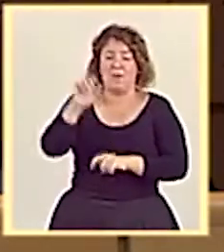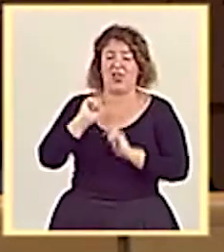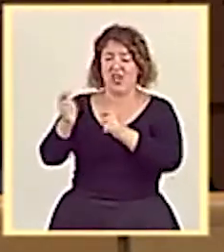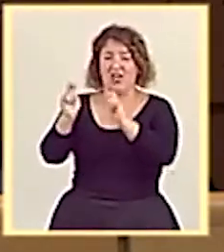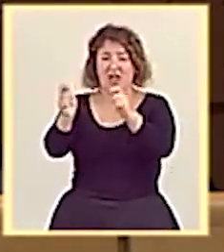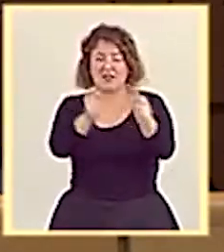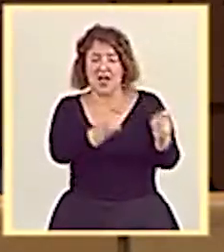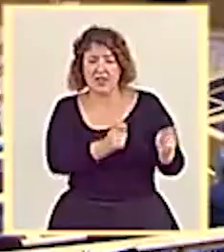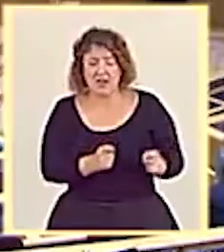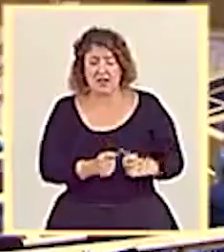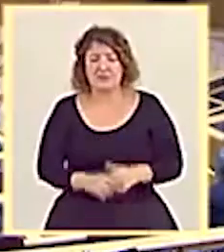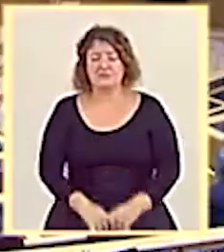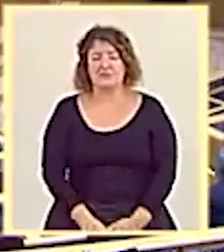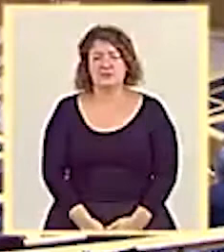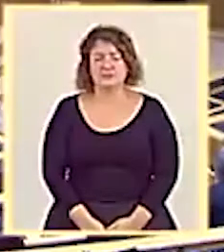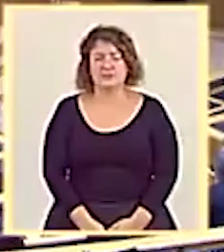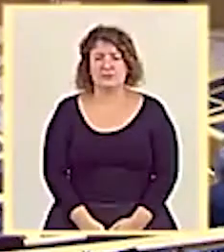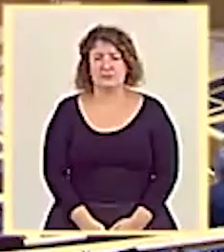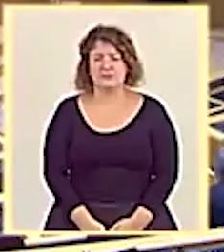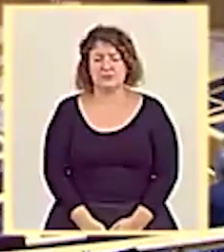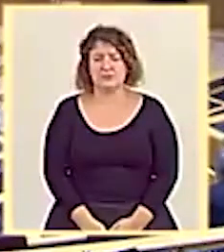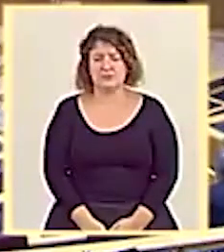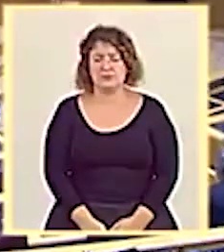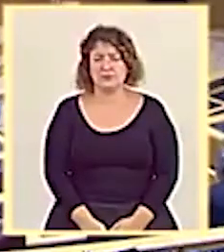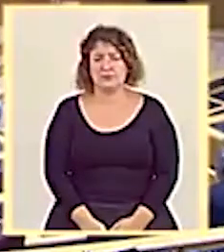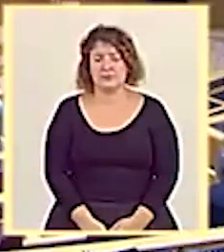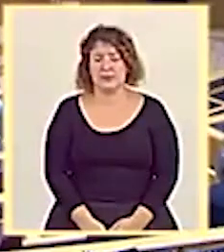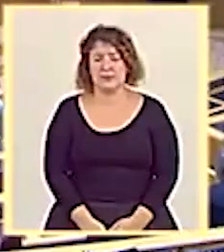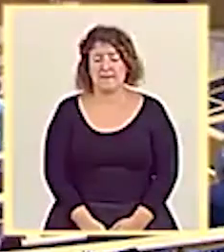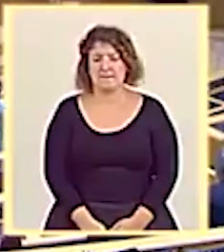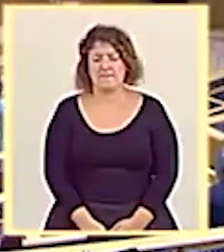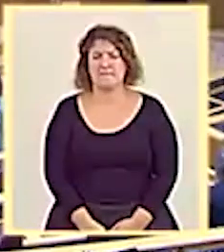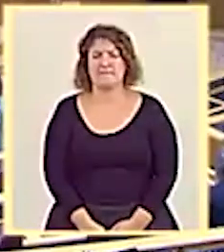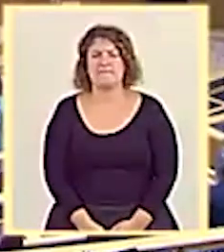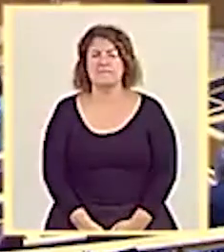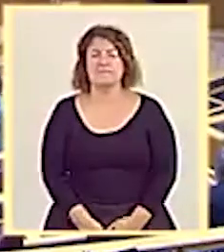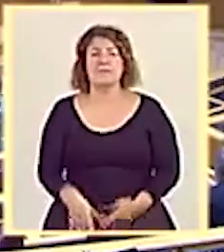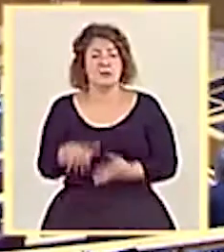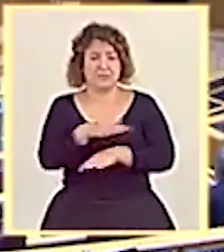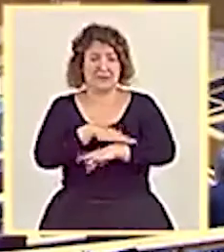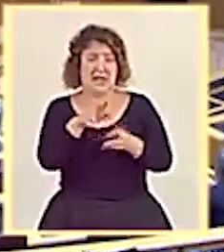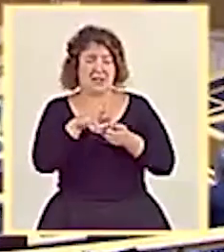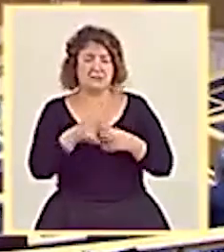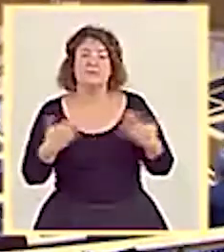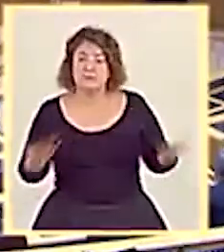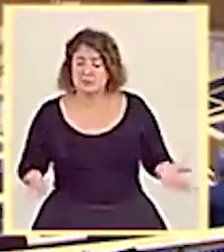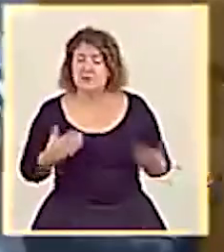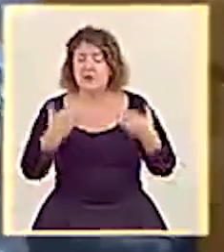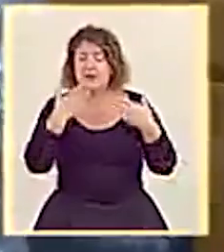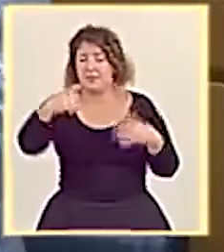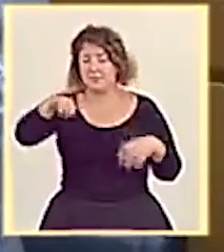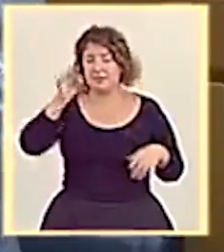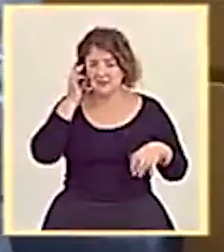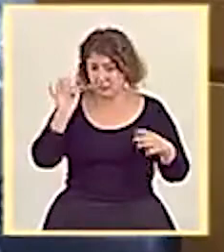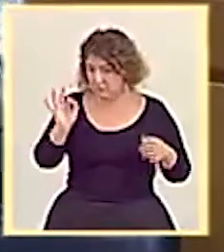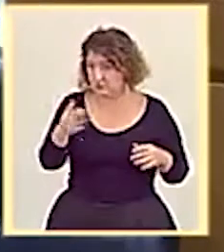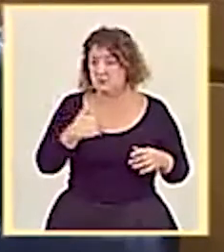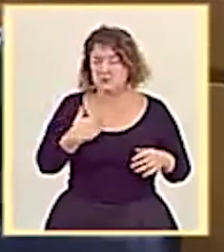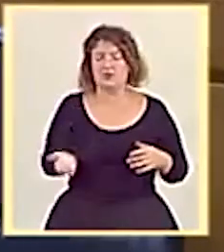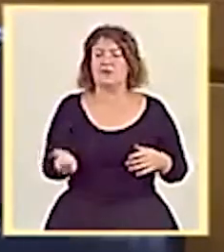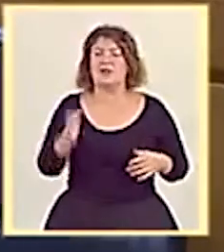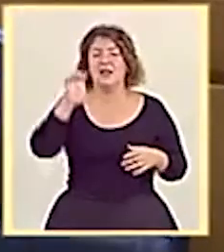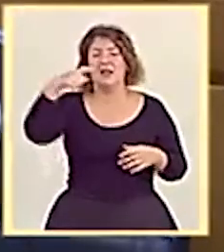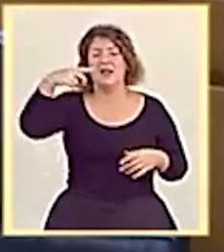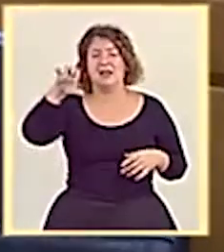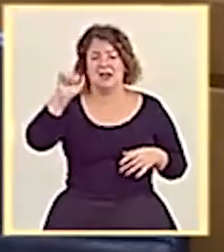Gracias. Gracias, señoría. Señora ministra de Hacienda. Sí, muchas gracias, señora presidenta. Y, efectivamente, señor